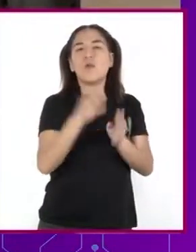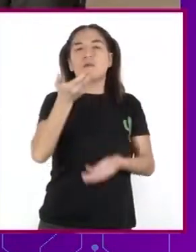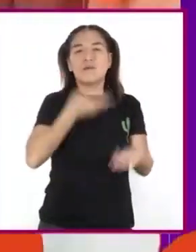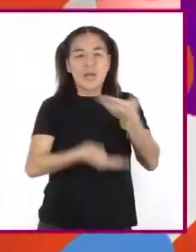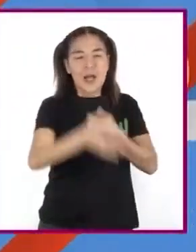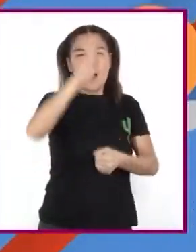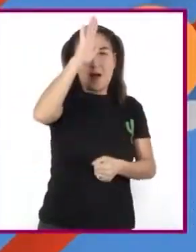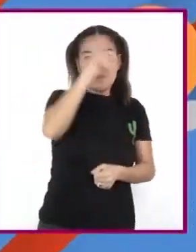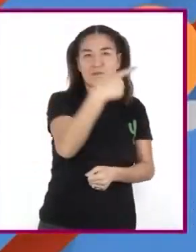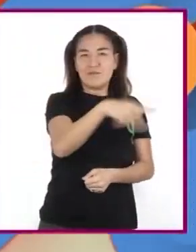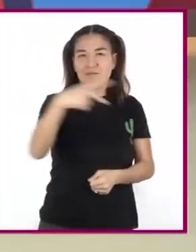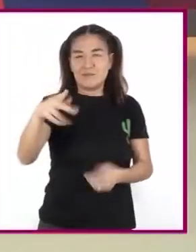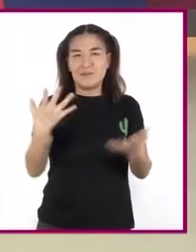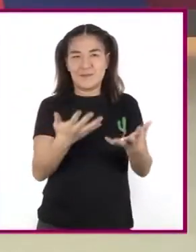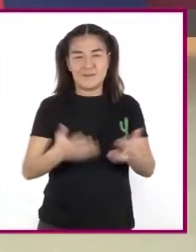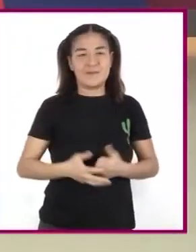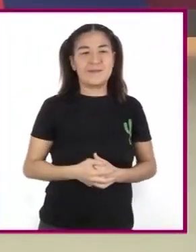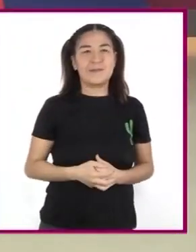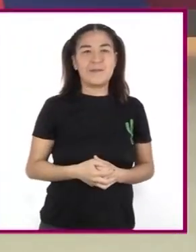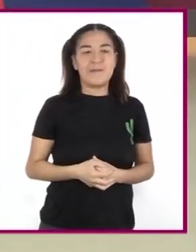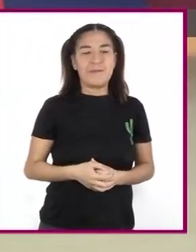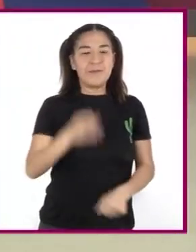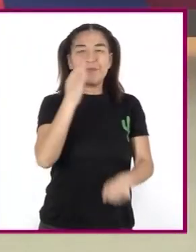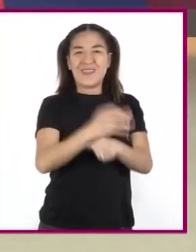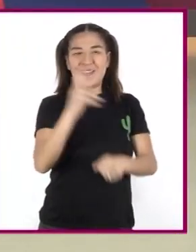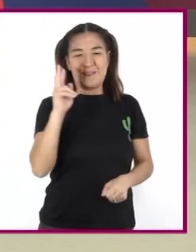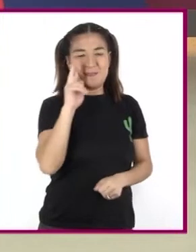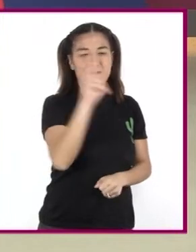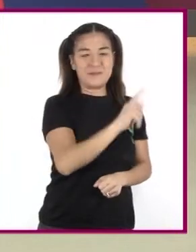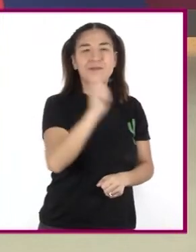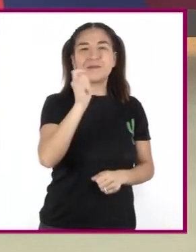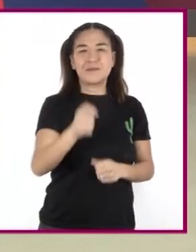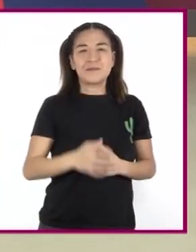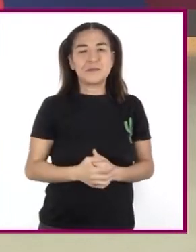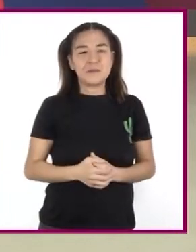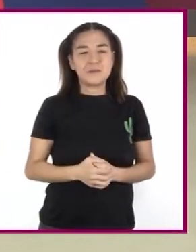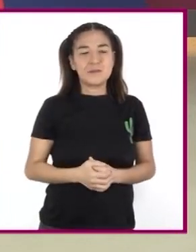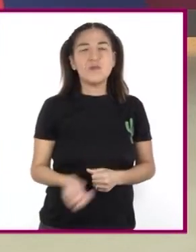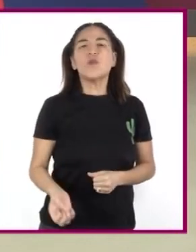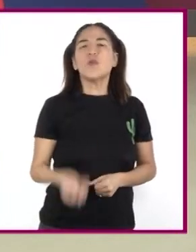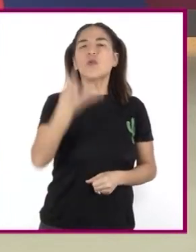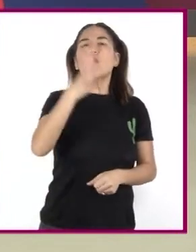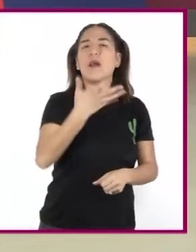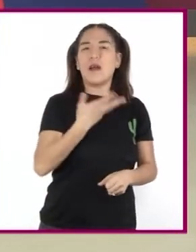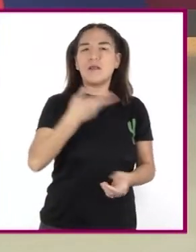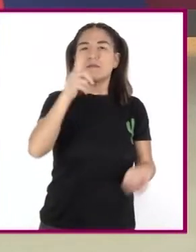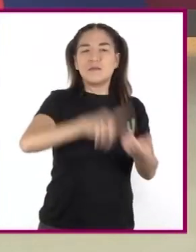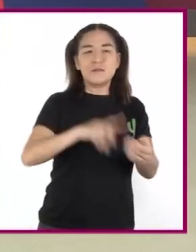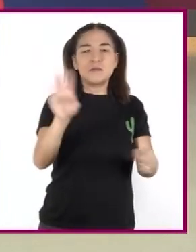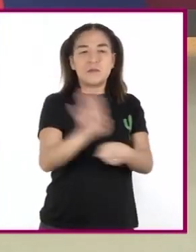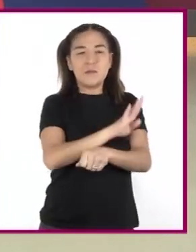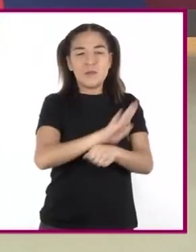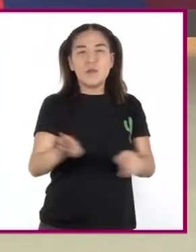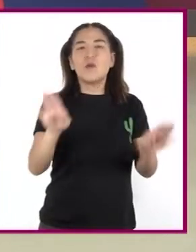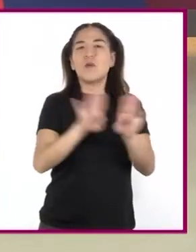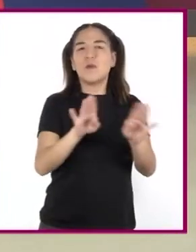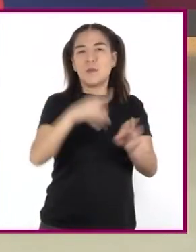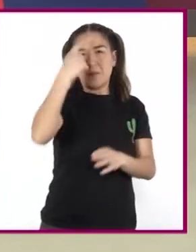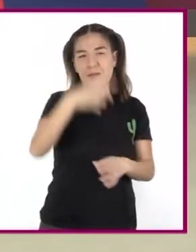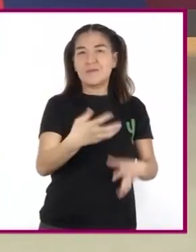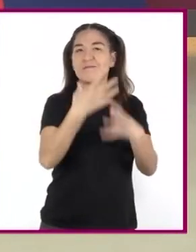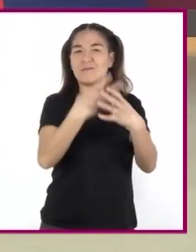propios acuerdos ¿Vieron y oyeron ¿Cuántos beneficios Puede tener La mediación?